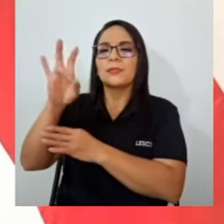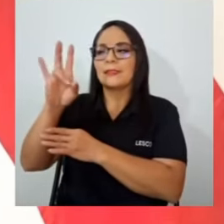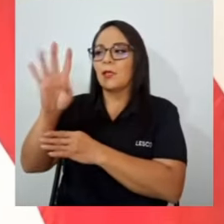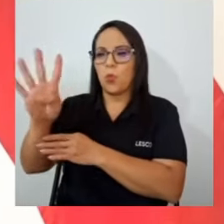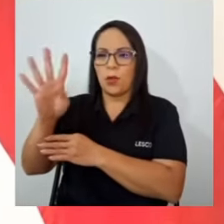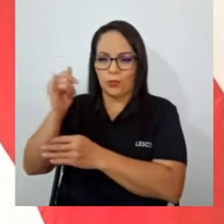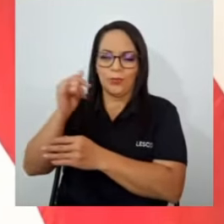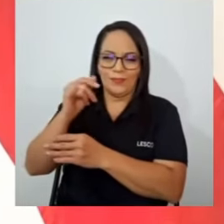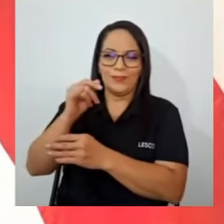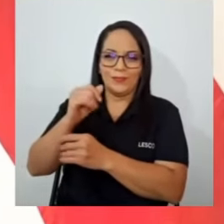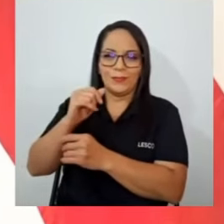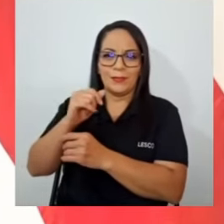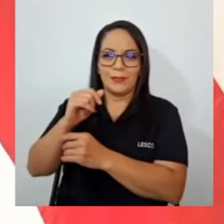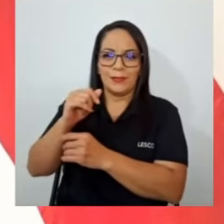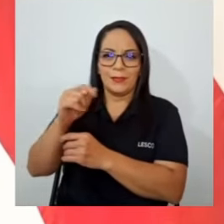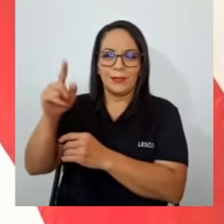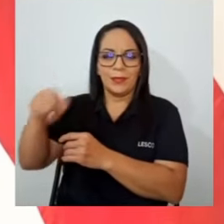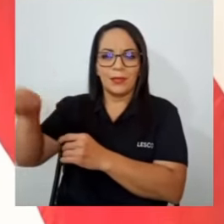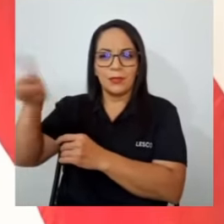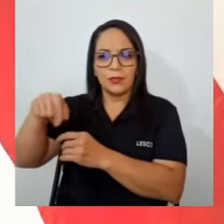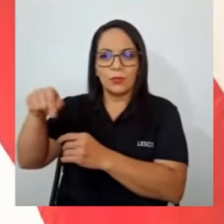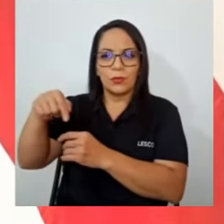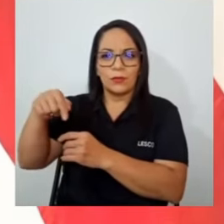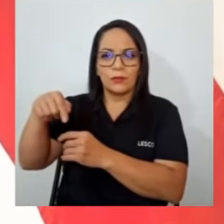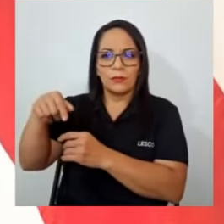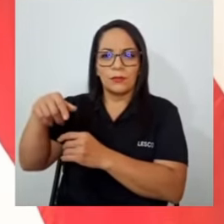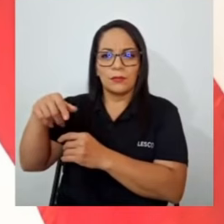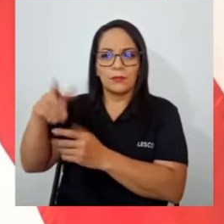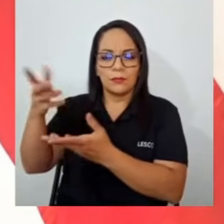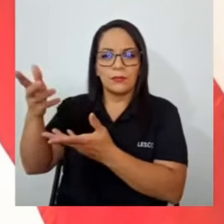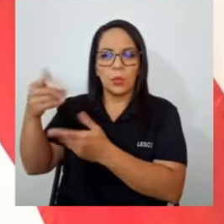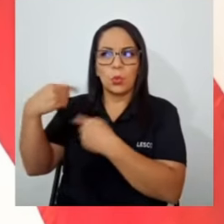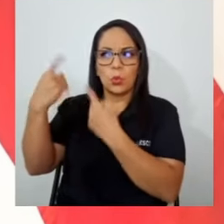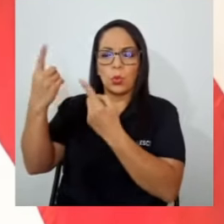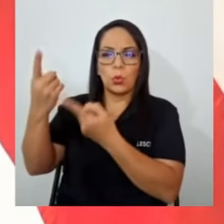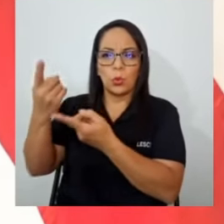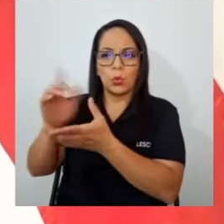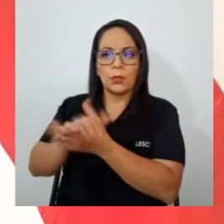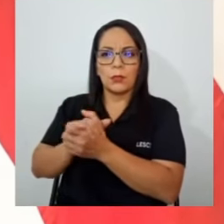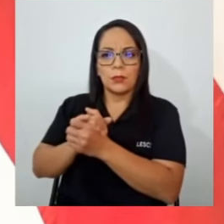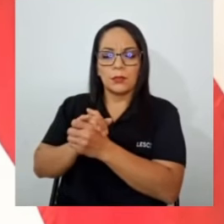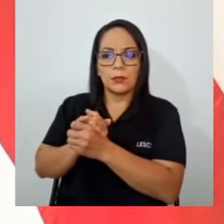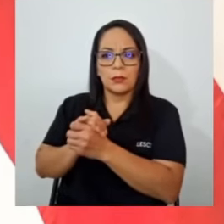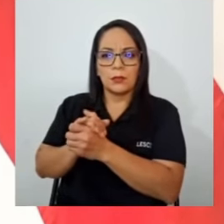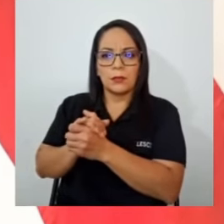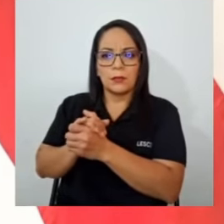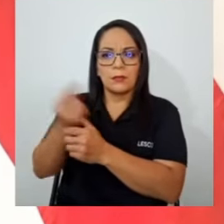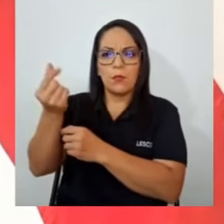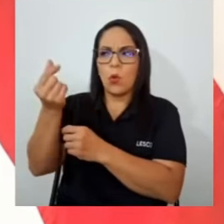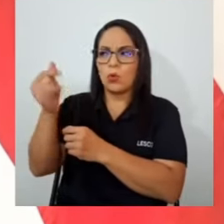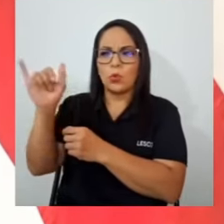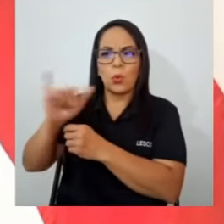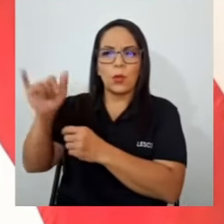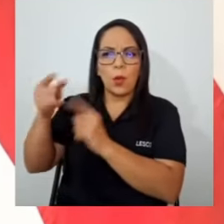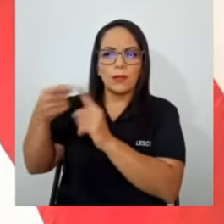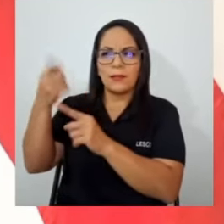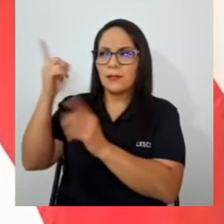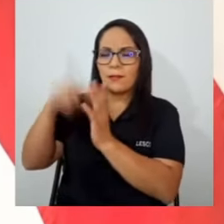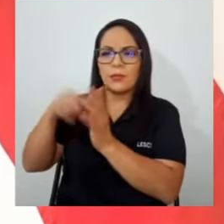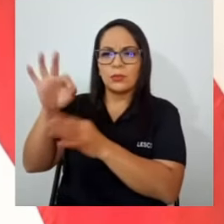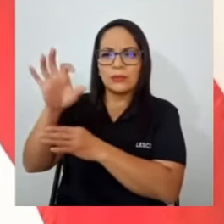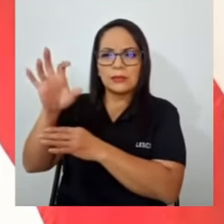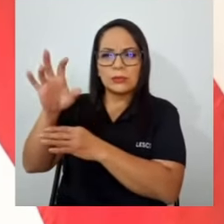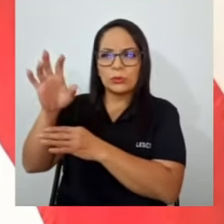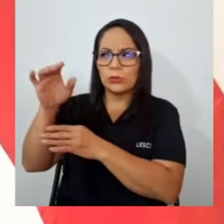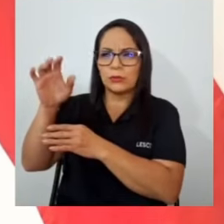vergonzosos. Pocos miles de colonias, ¿verdad? Y el mismo monto desde entonces. Entonces, lo que estamos tratando de hacer